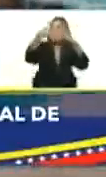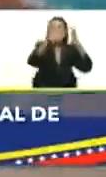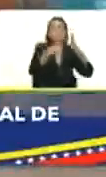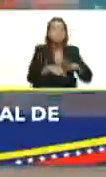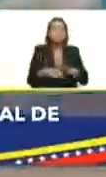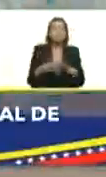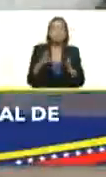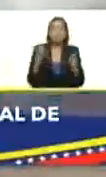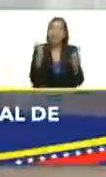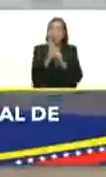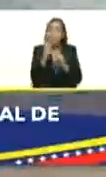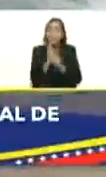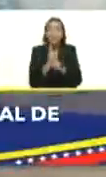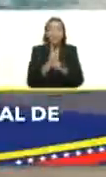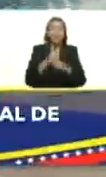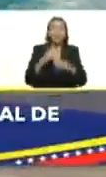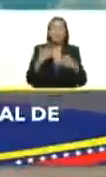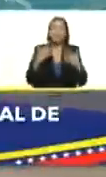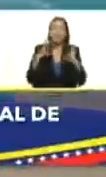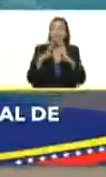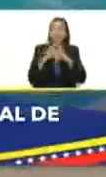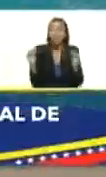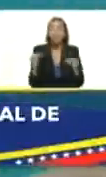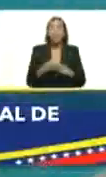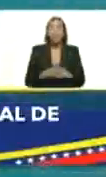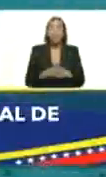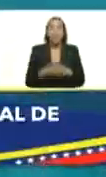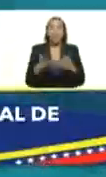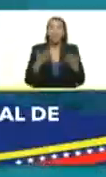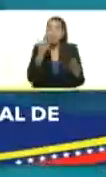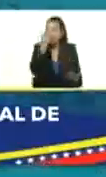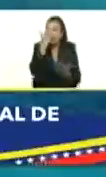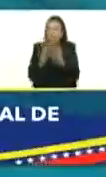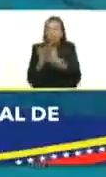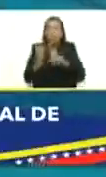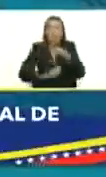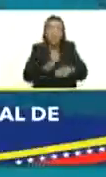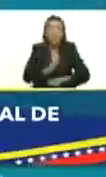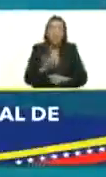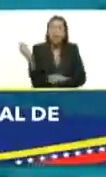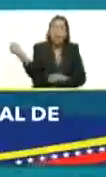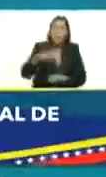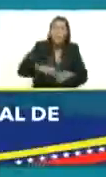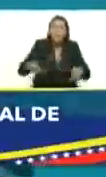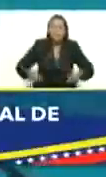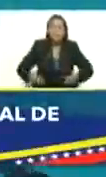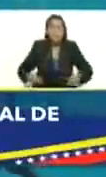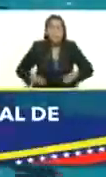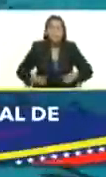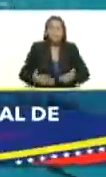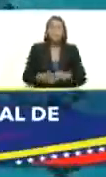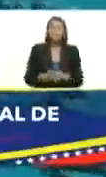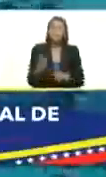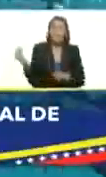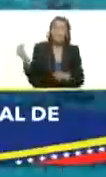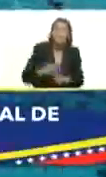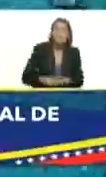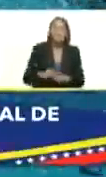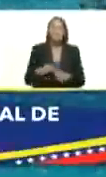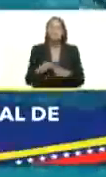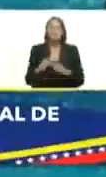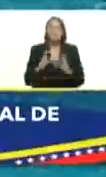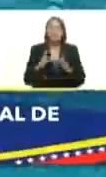todas las facetas todas las competencias que nos toque hacerla ahora con mucho más ímpetu viendo y con